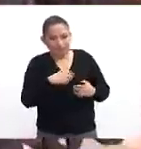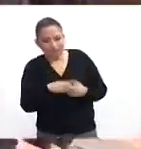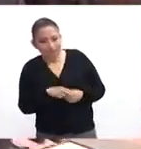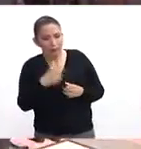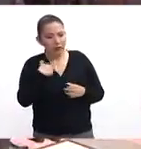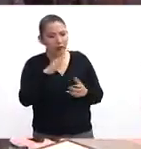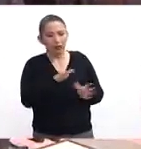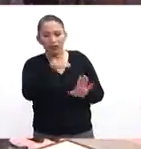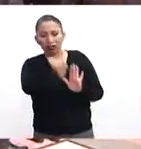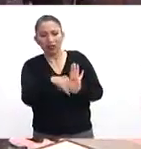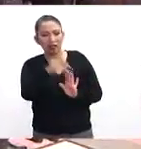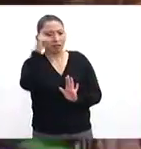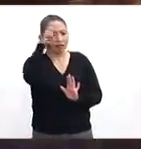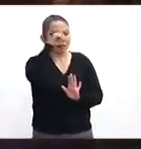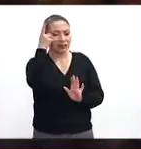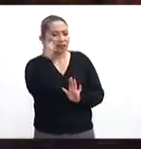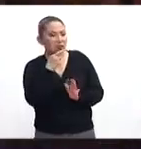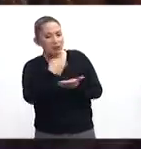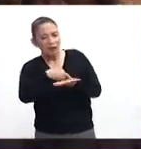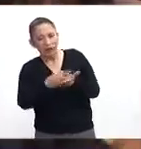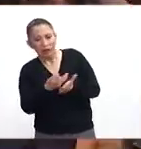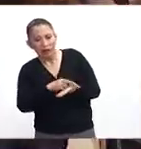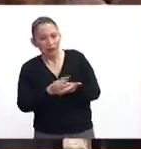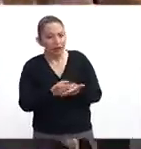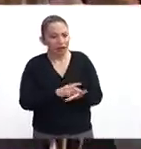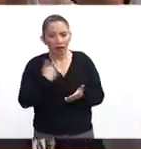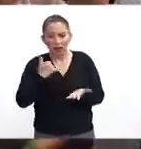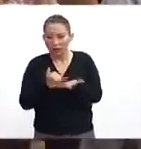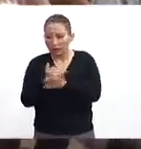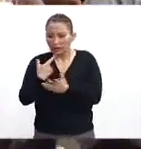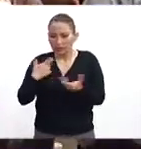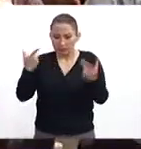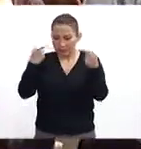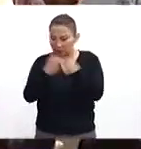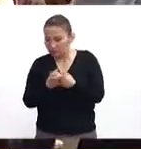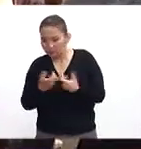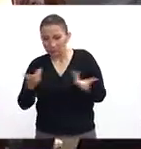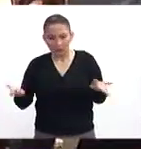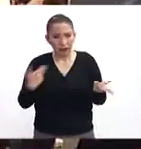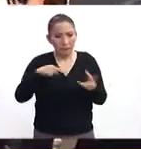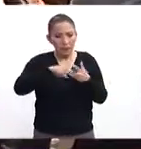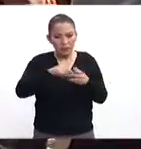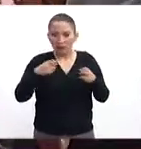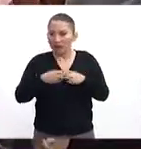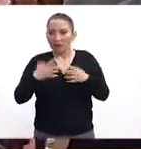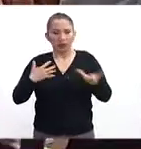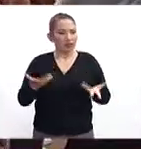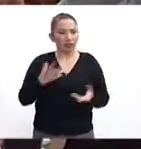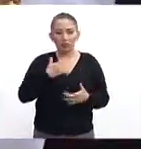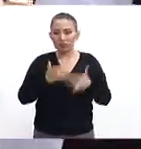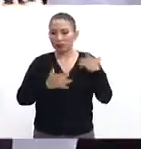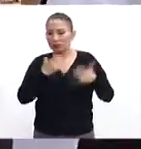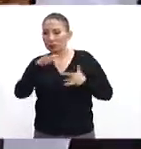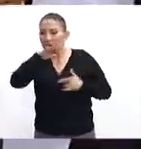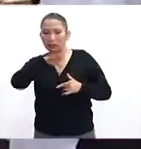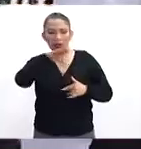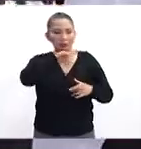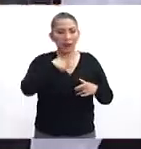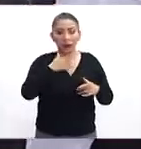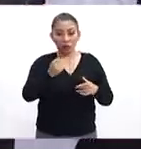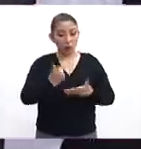irritabilidad, dificultad para dormir, dificultad para tomar decisiones, entra en una desesperación que no les permite